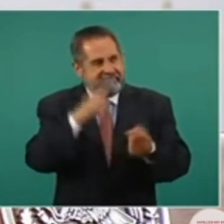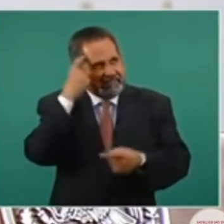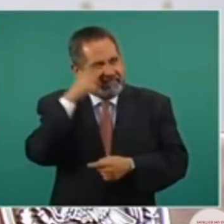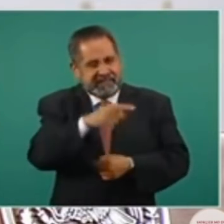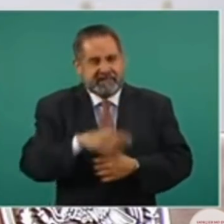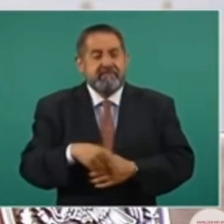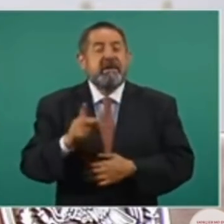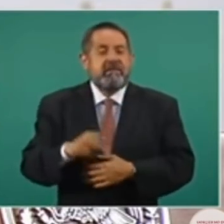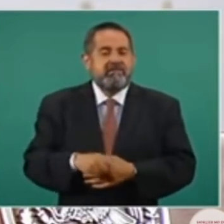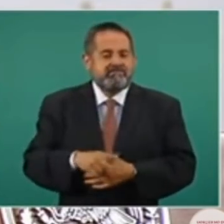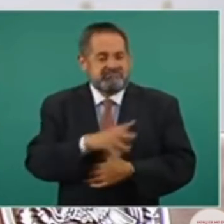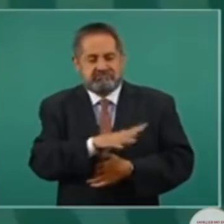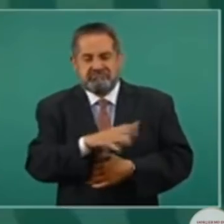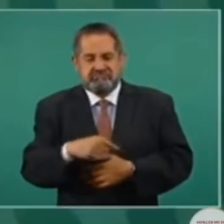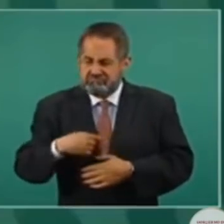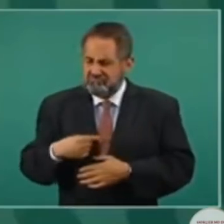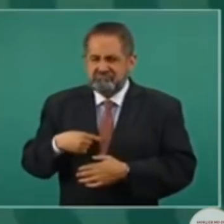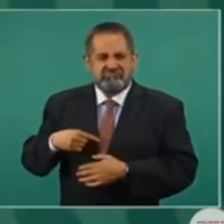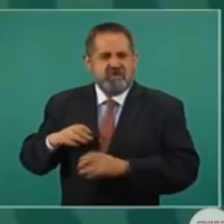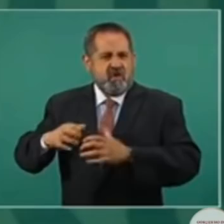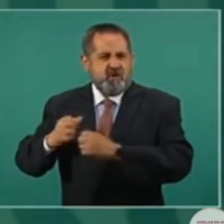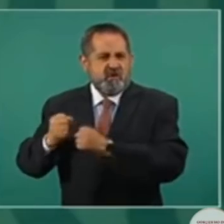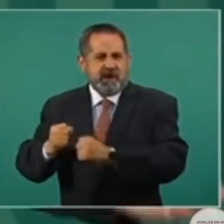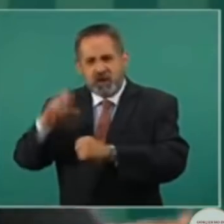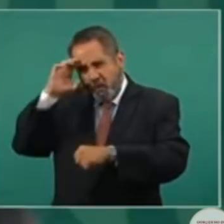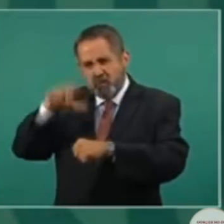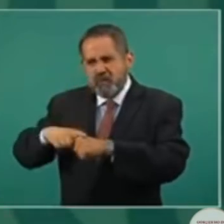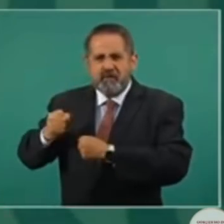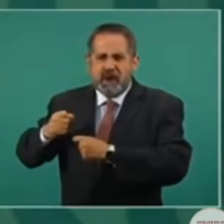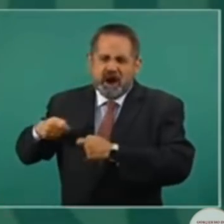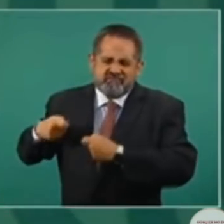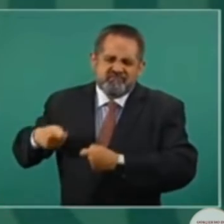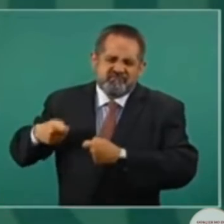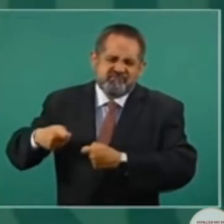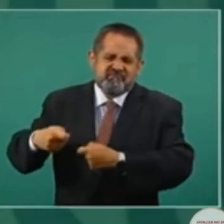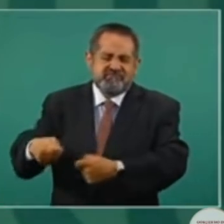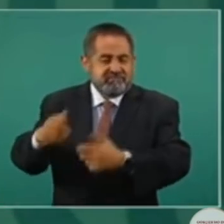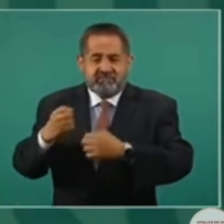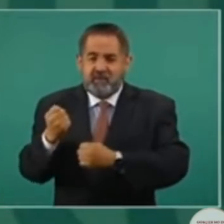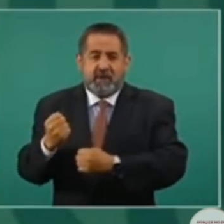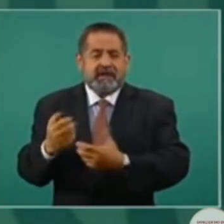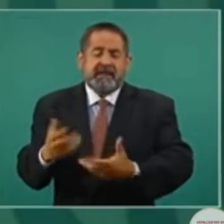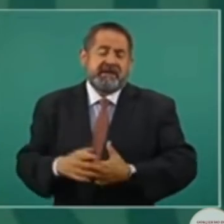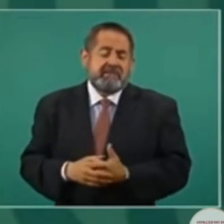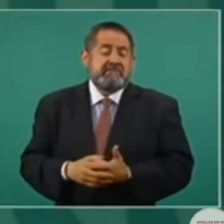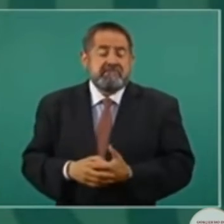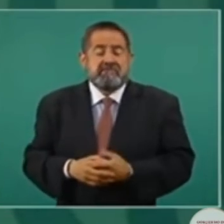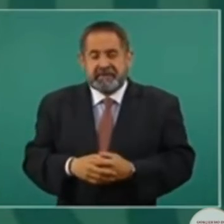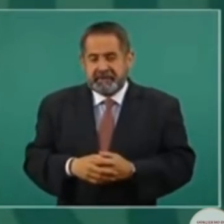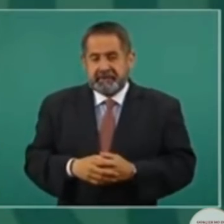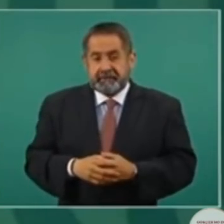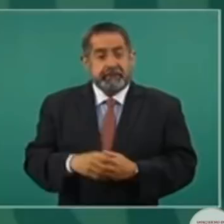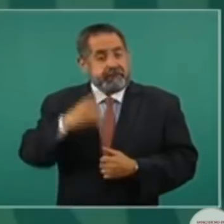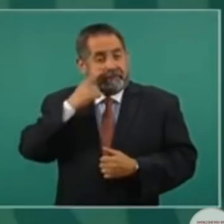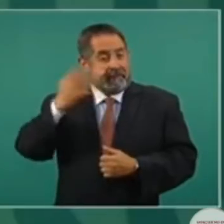con las culturas. Bueno, llegaron a que